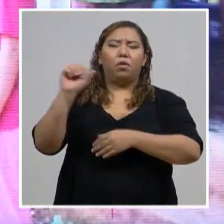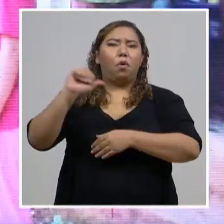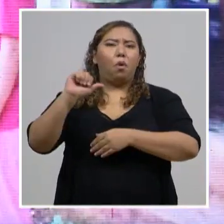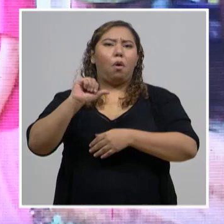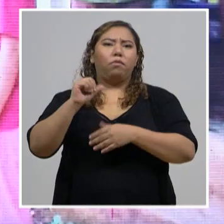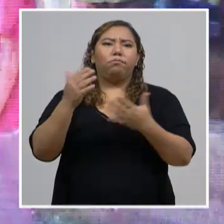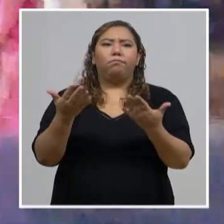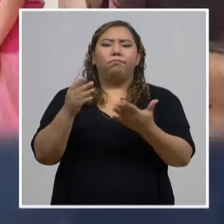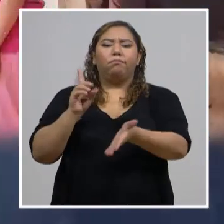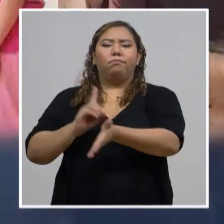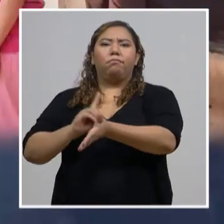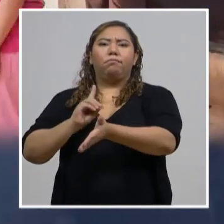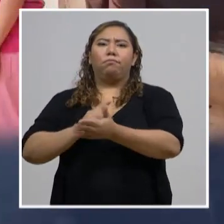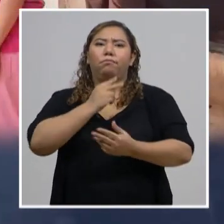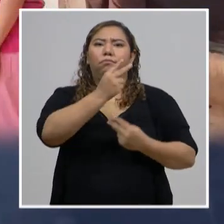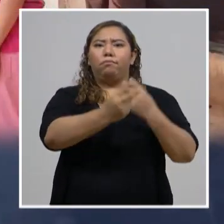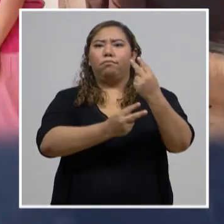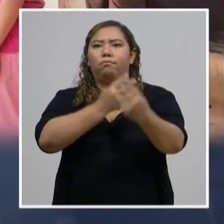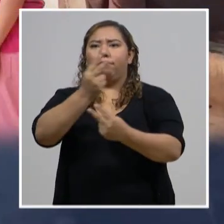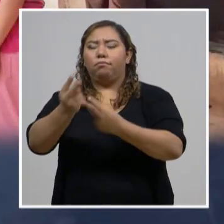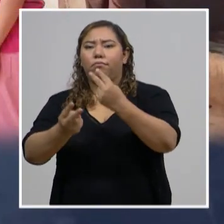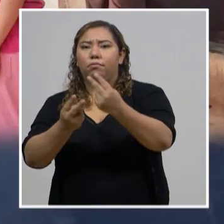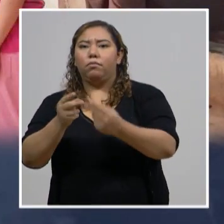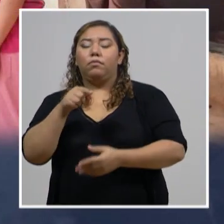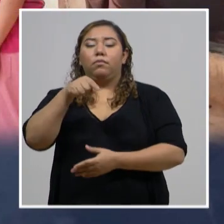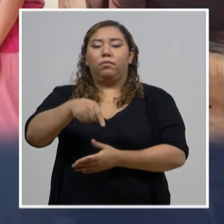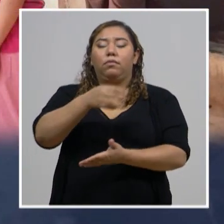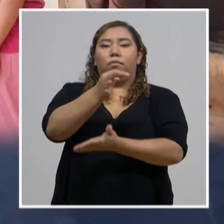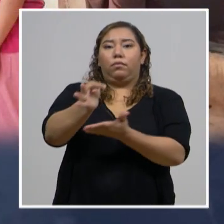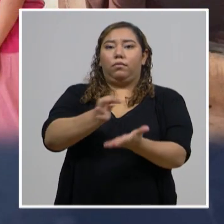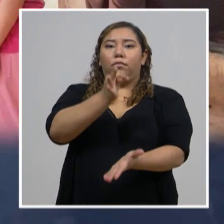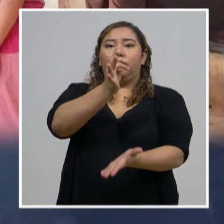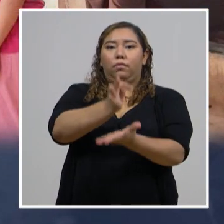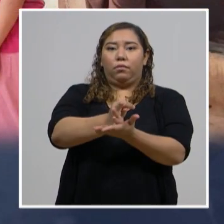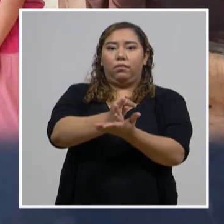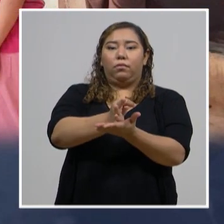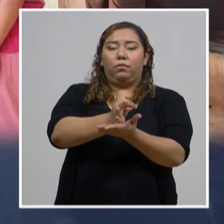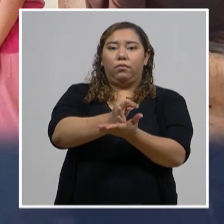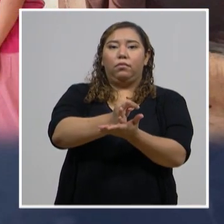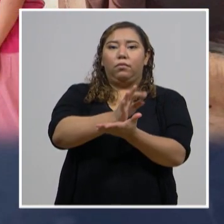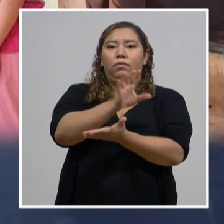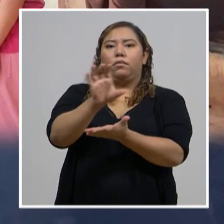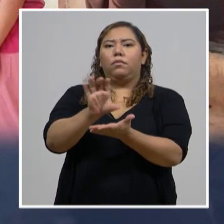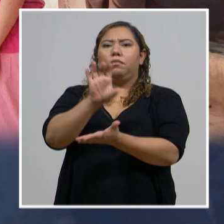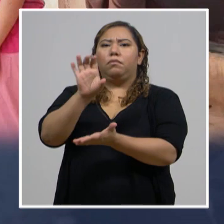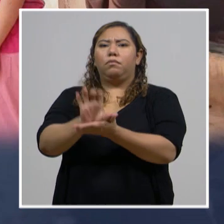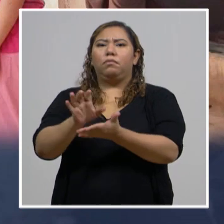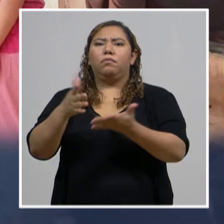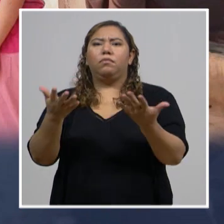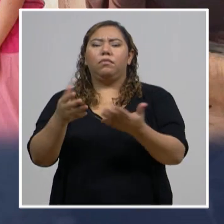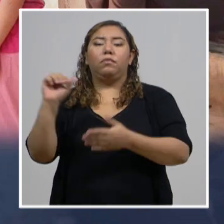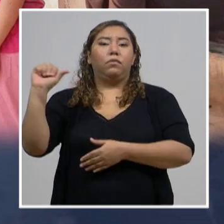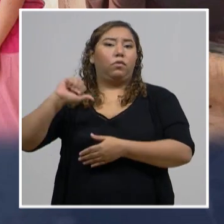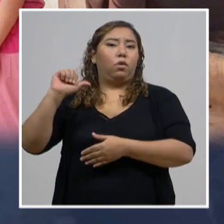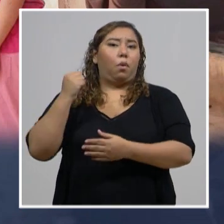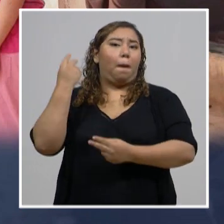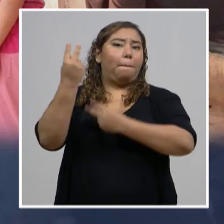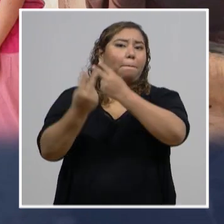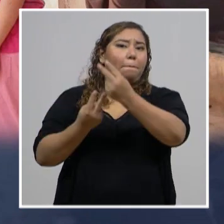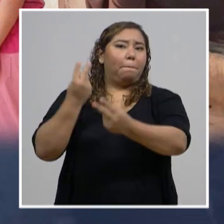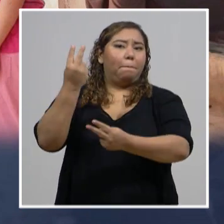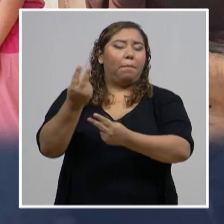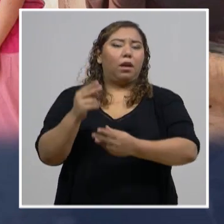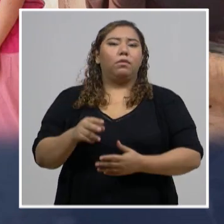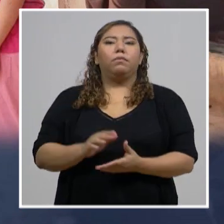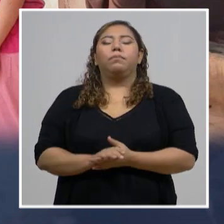Tegucigalpa, en el Distrito Central Tegucigalpa y Comayagüela? Se han visitado hasta el día de hoy más